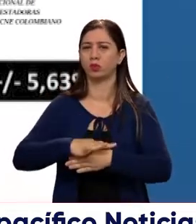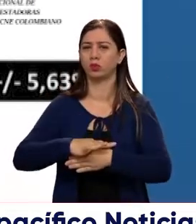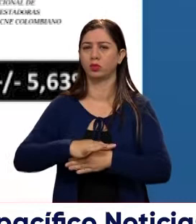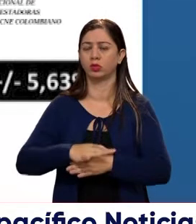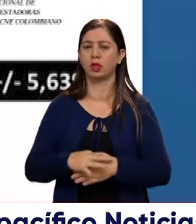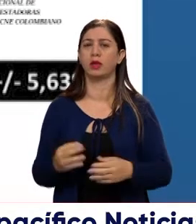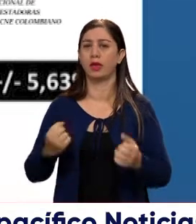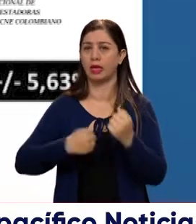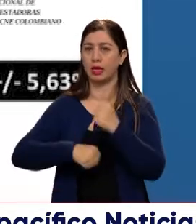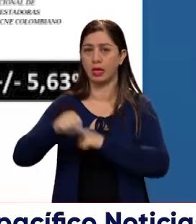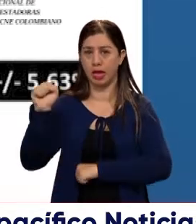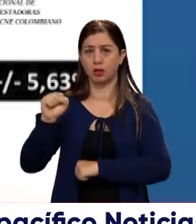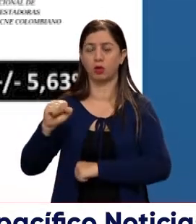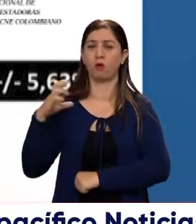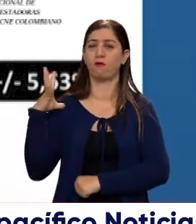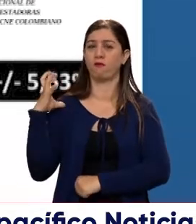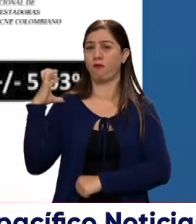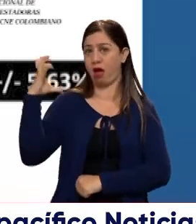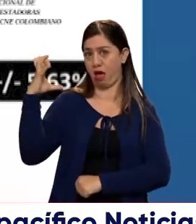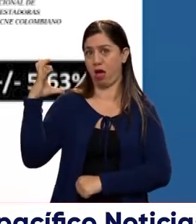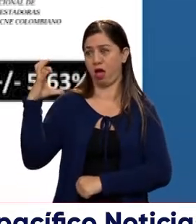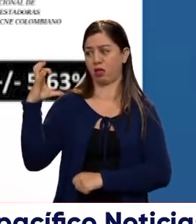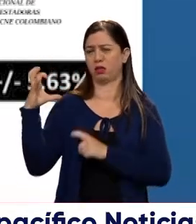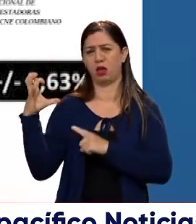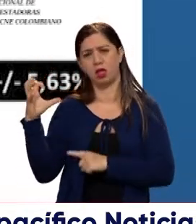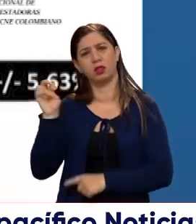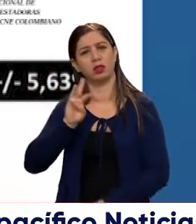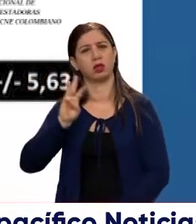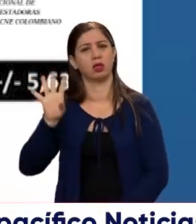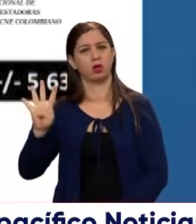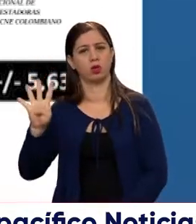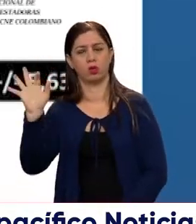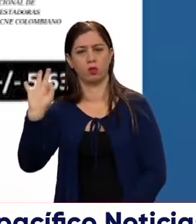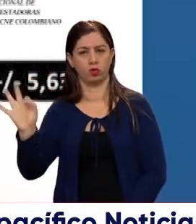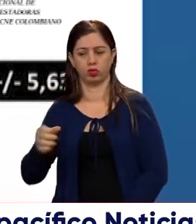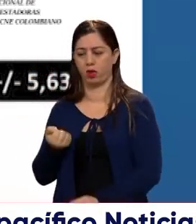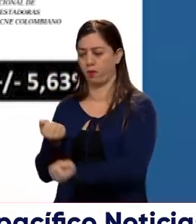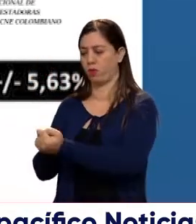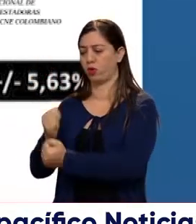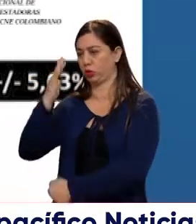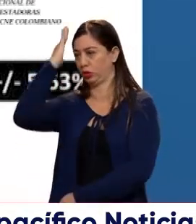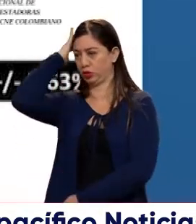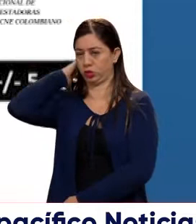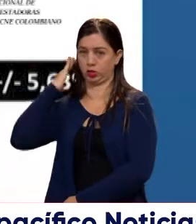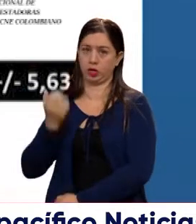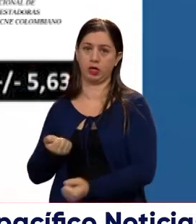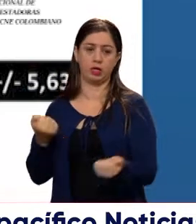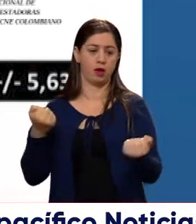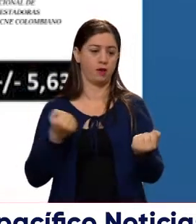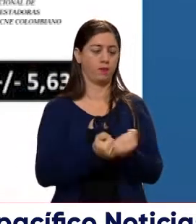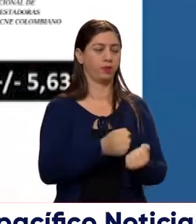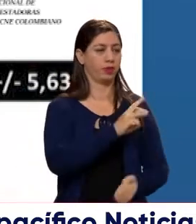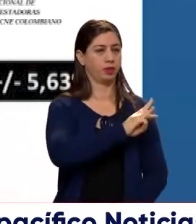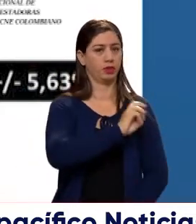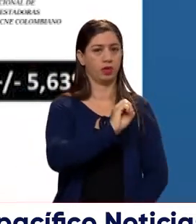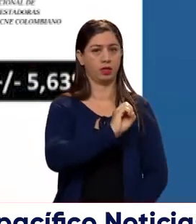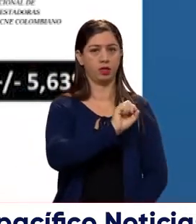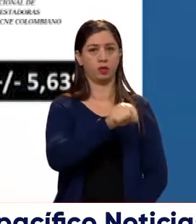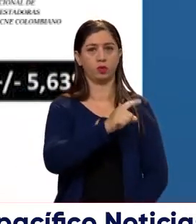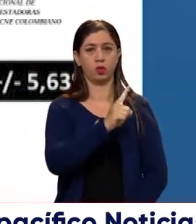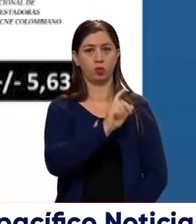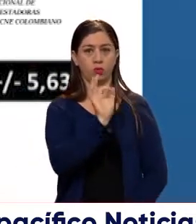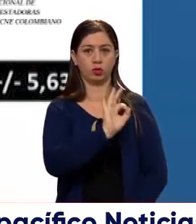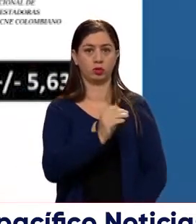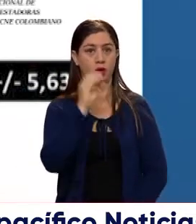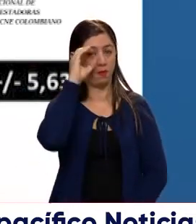obtenidos por Sergio Fajardo irían en un 34% para el ingeniero Rodolfo Hernández y en un 30.1%